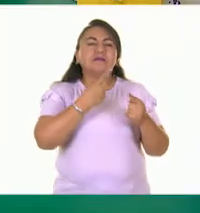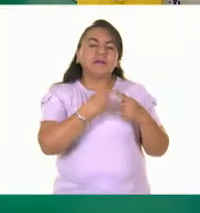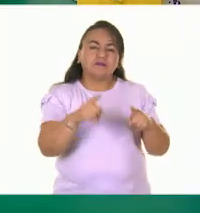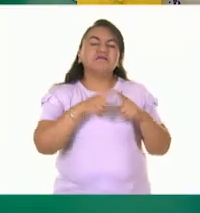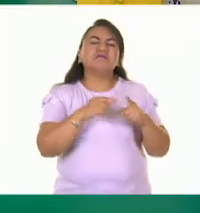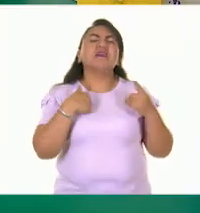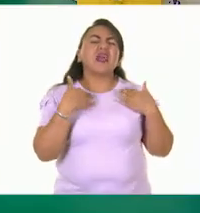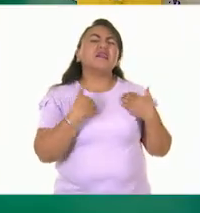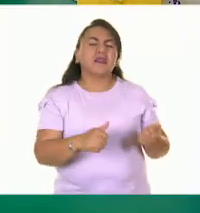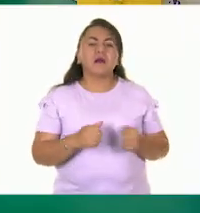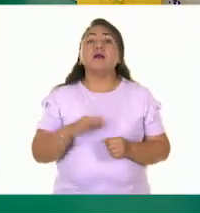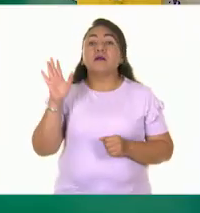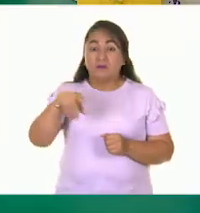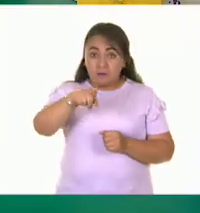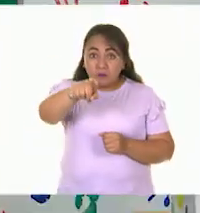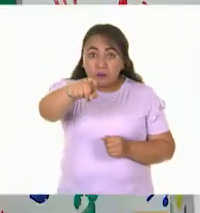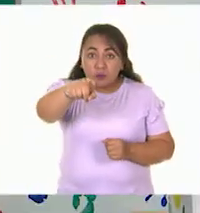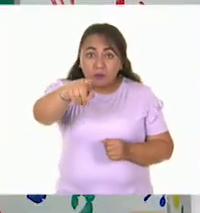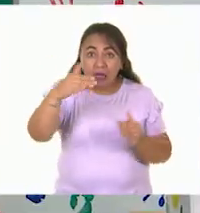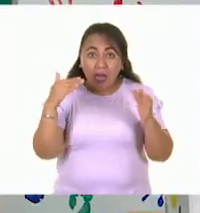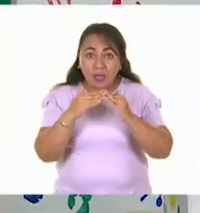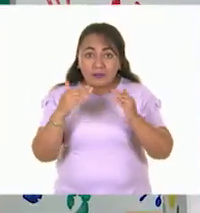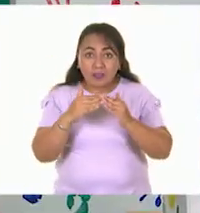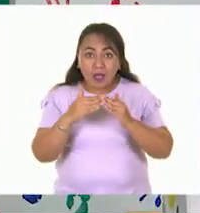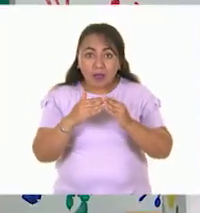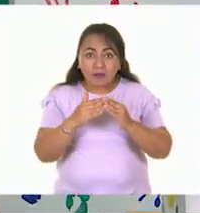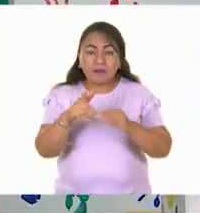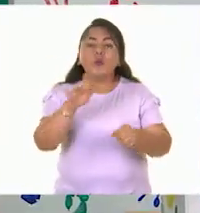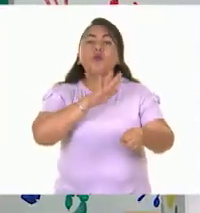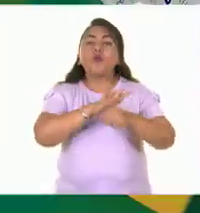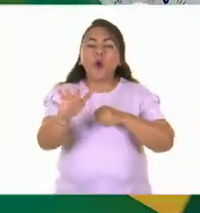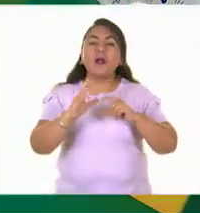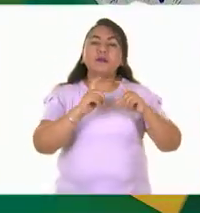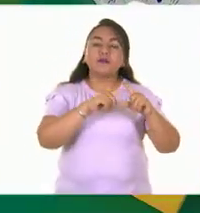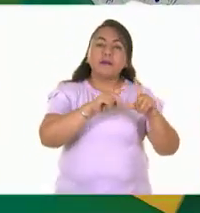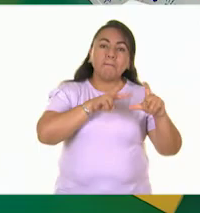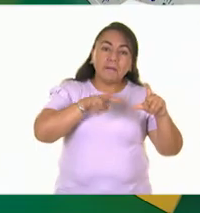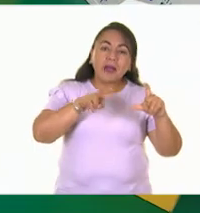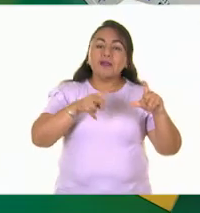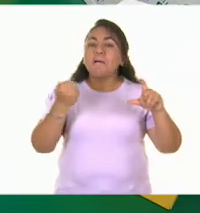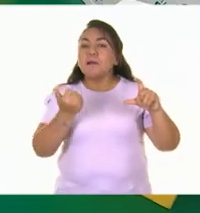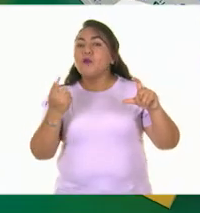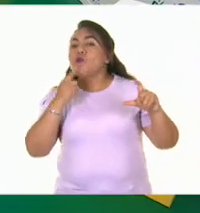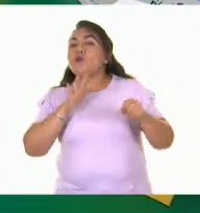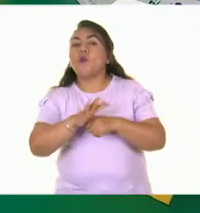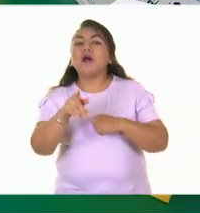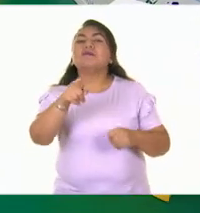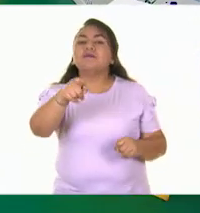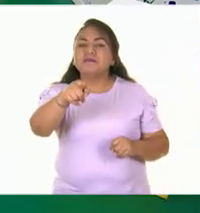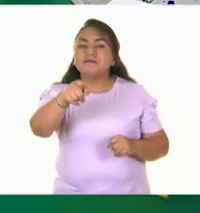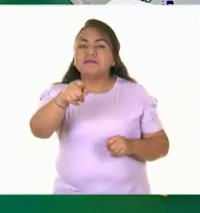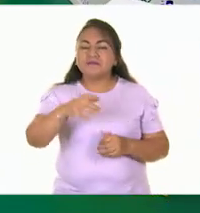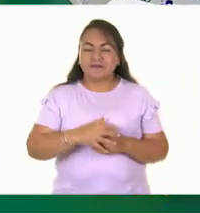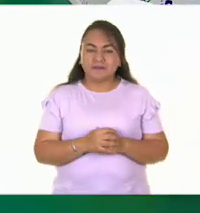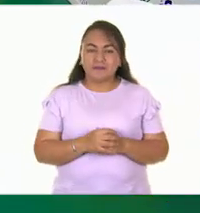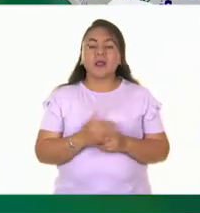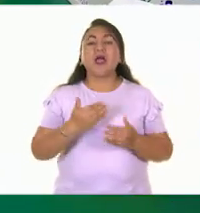frotage. Muy bien. ¿Y ustedes en casa qué mancha se pondrían? Muy bien. Vamos con la siguiente pregunta.